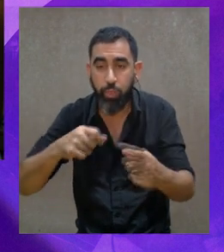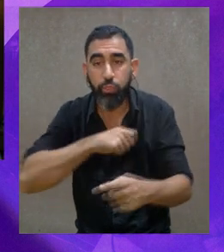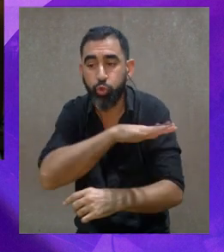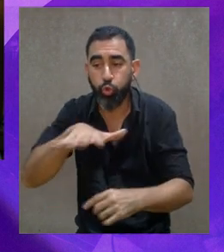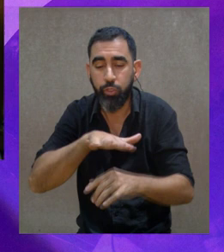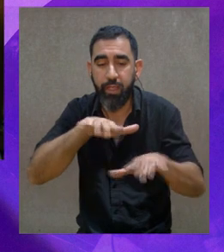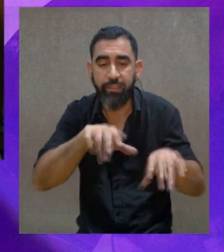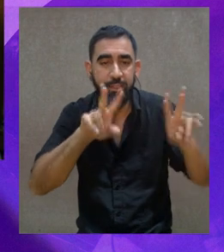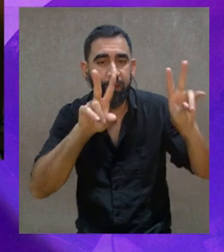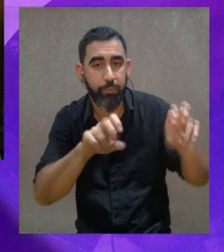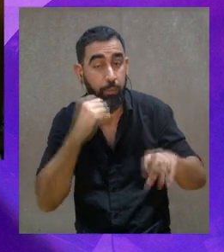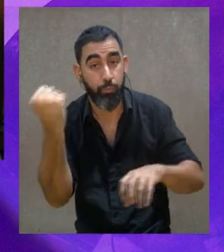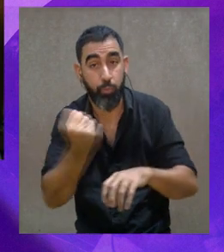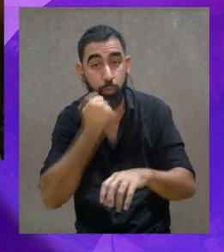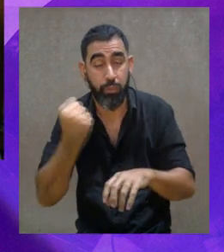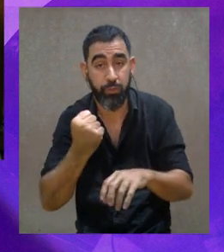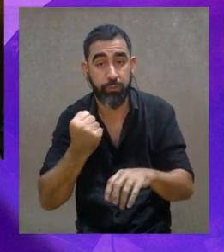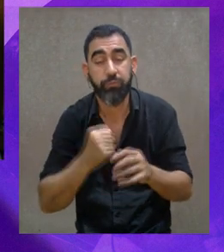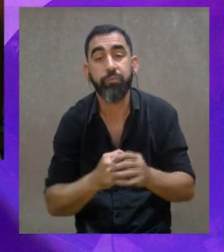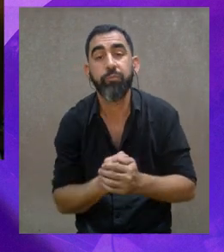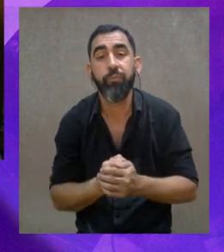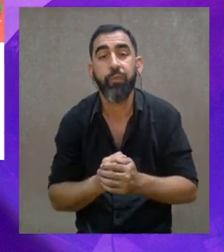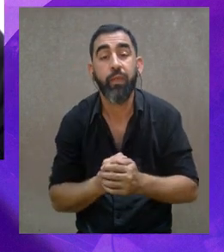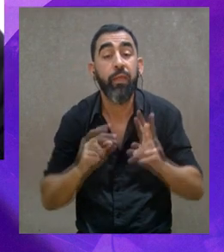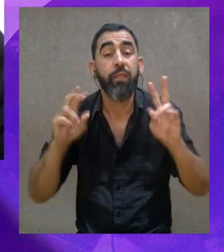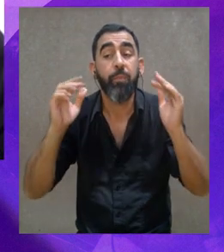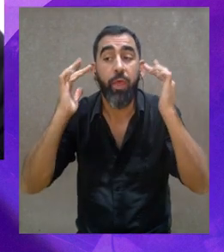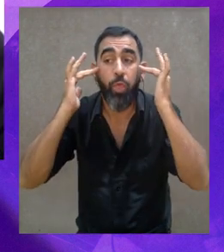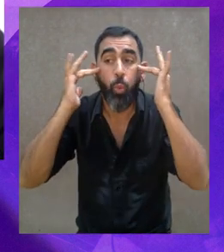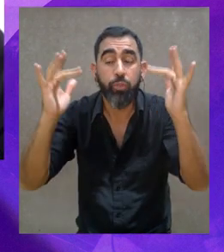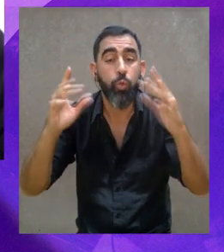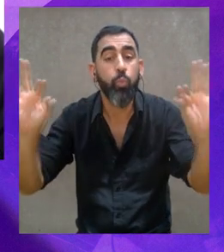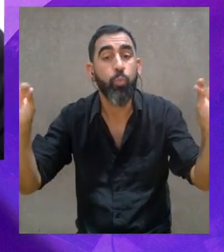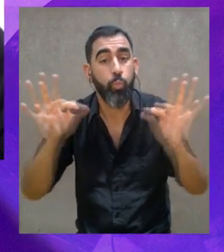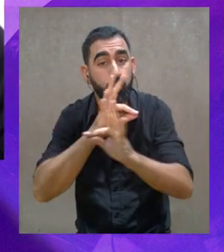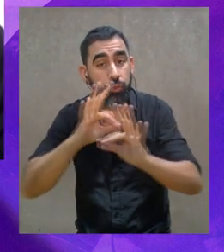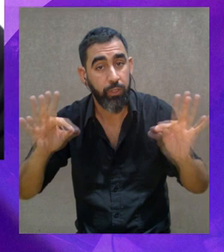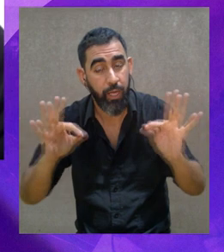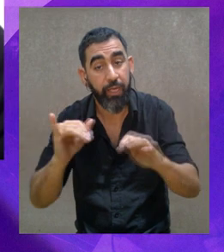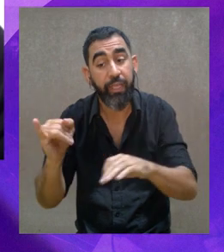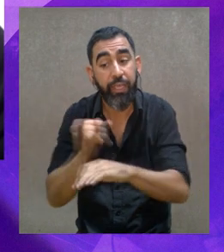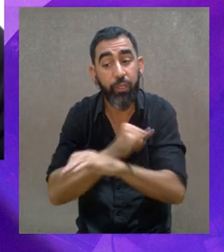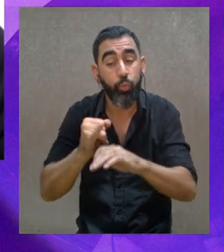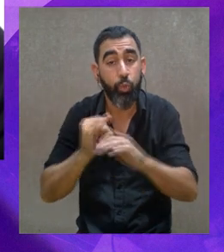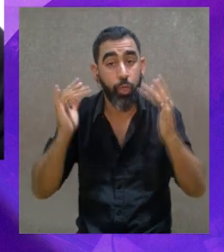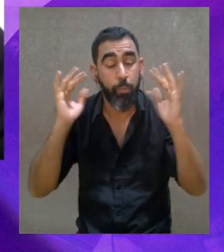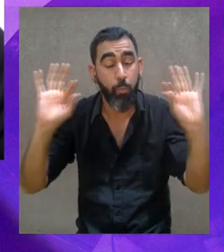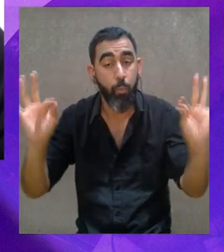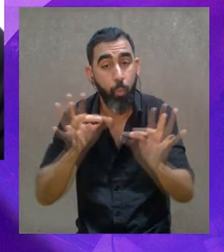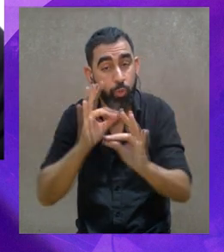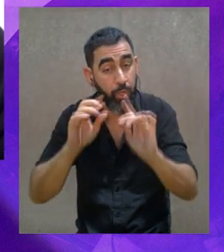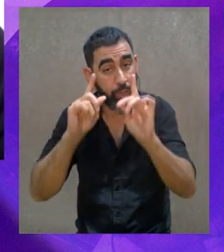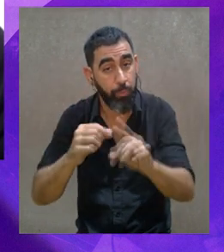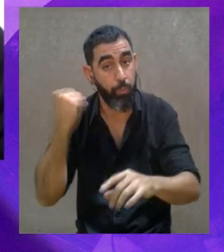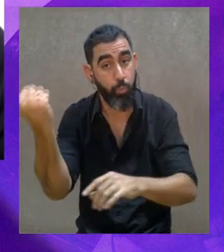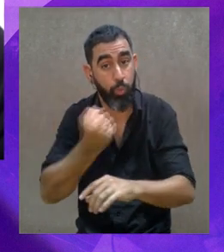en un sitio central en la formación del desarrollo humano? Sí, es interesantísimo. Yo creo que un poco eso viene